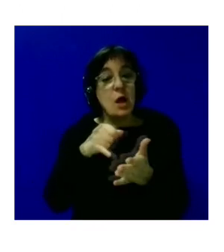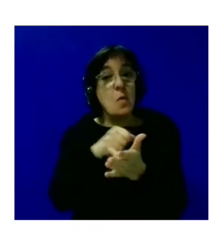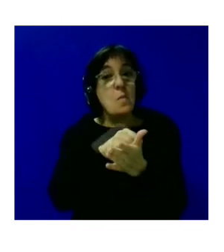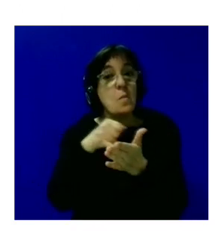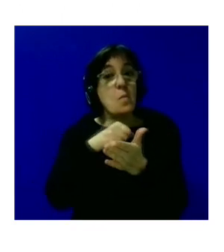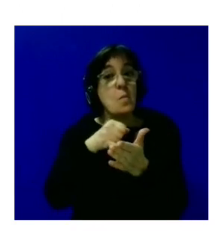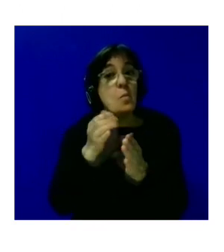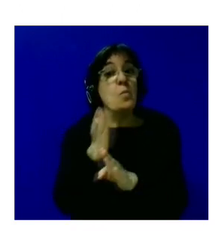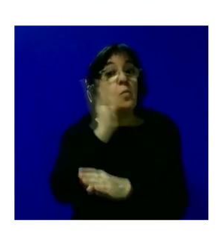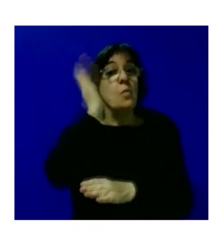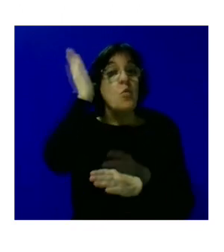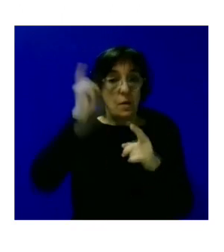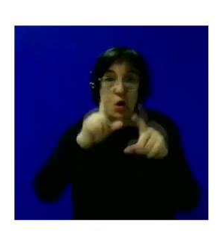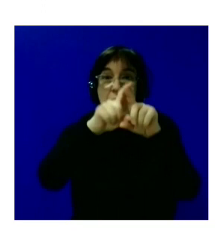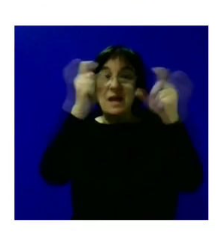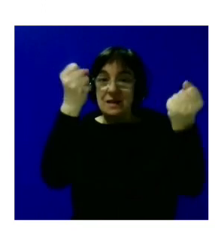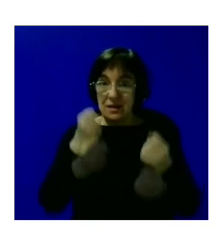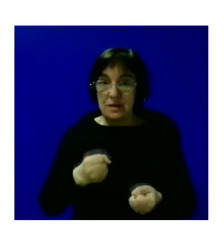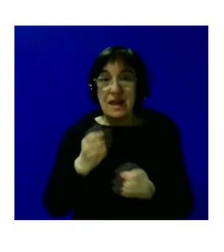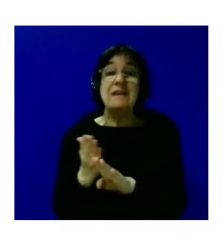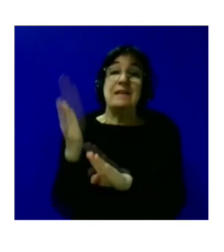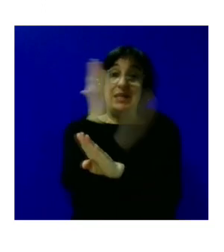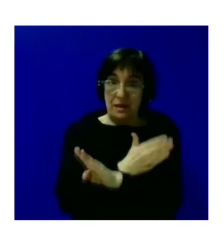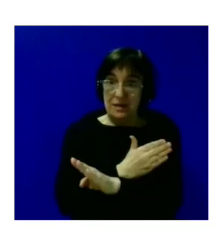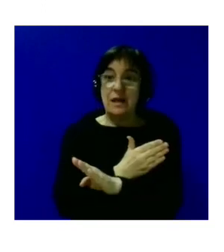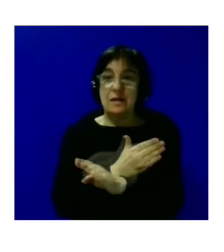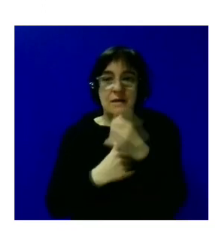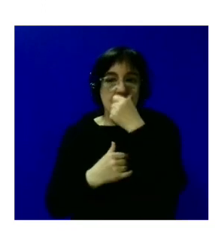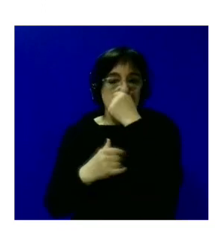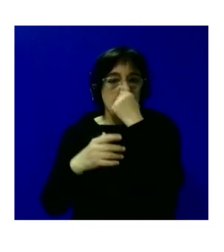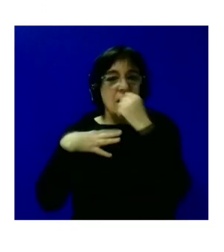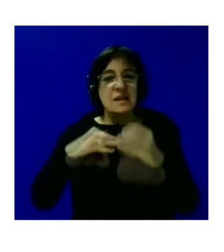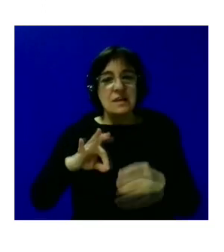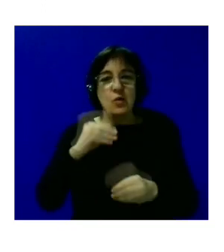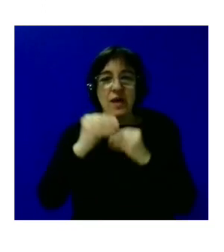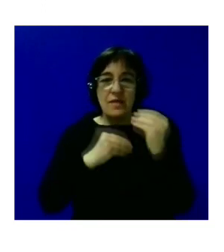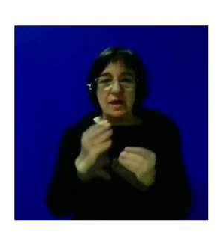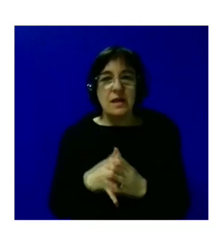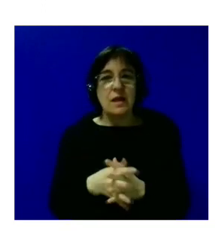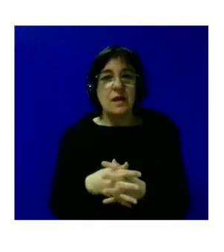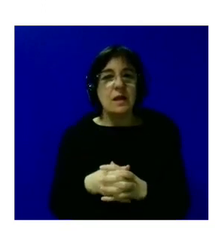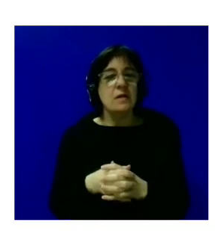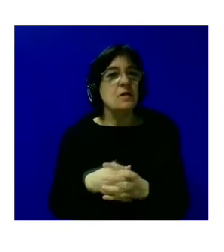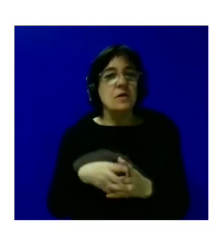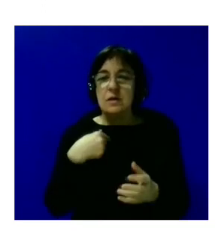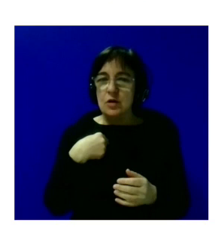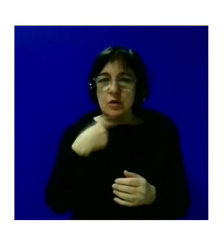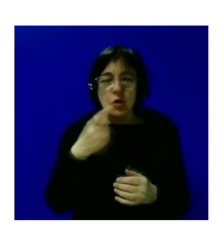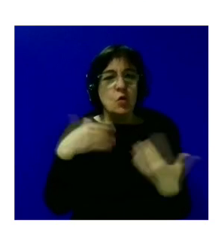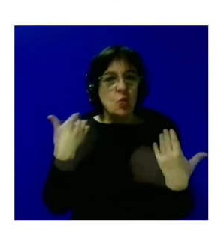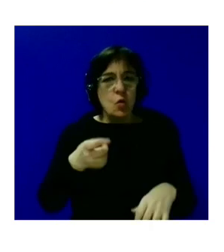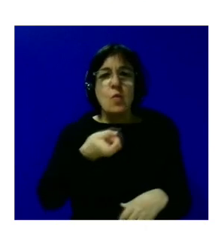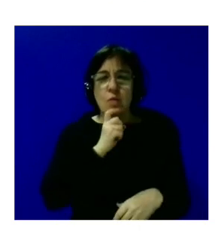insisto por la institución y previamente cómo se puede realizar o sea porque es ya te digo muy